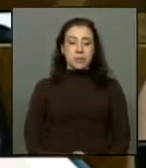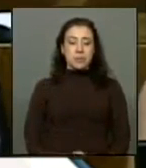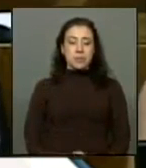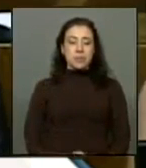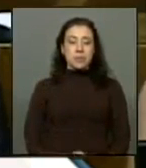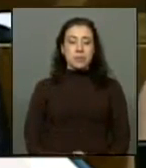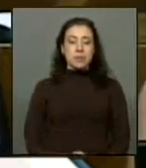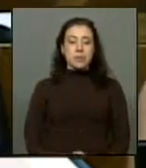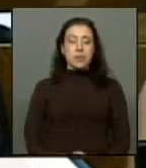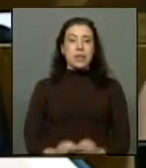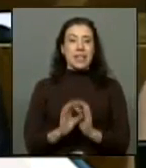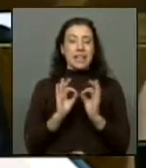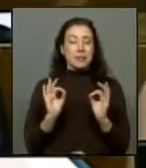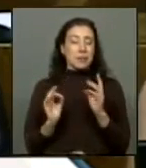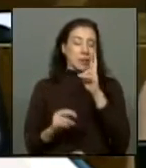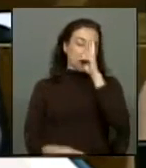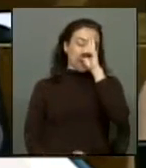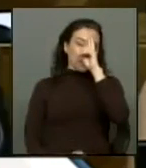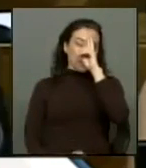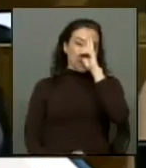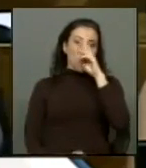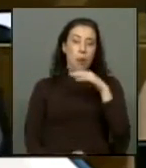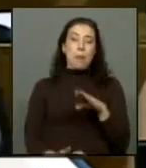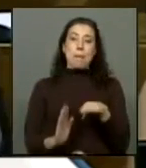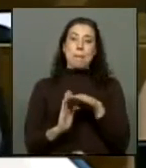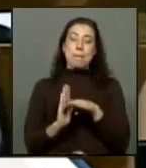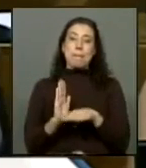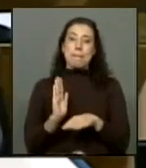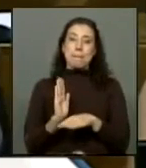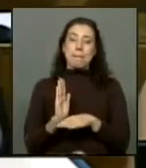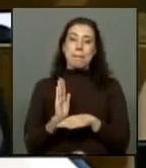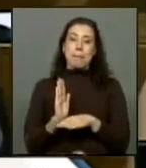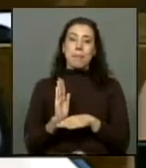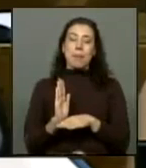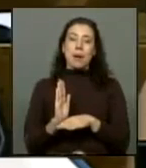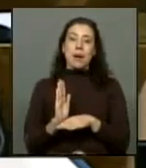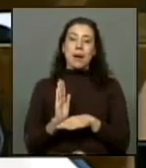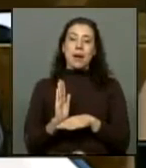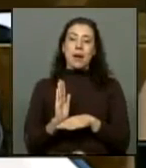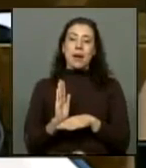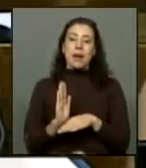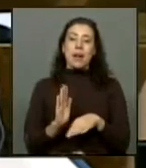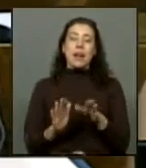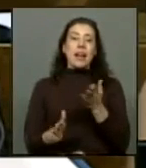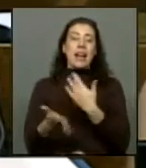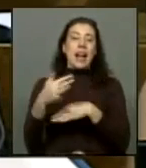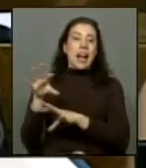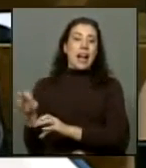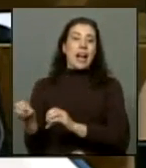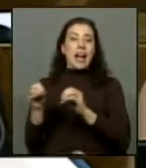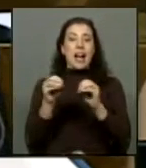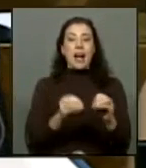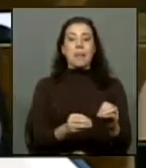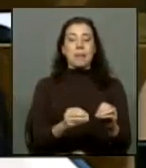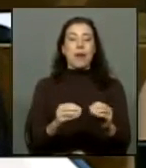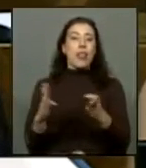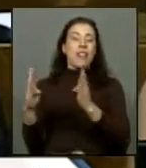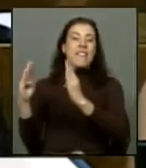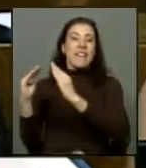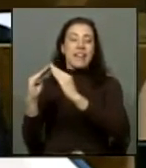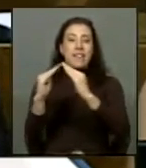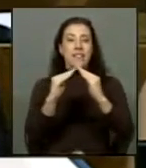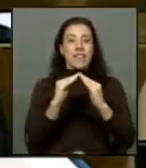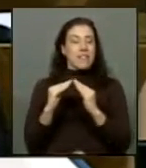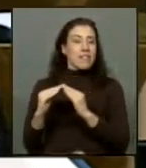Particularmente llama la atención el programa de traslado y relocalización de viviendas